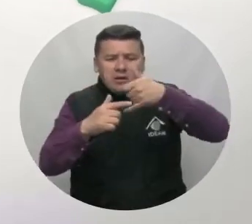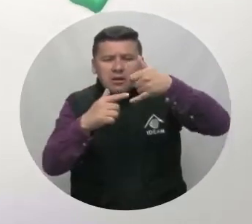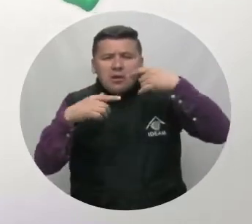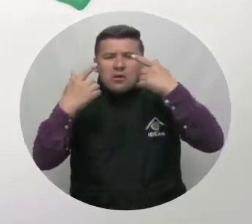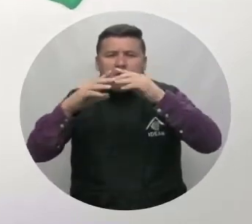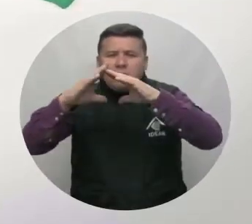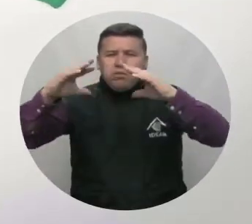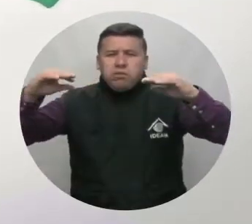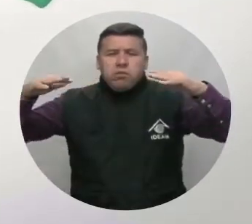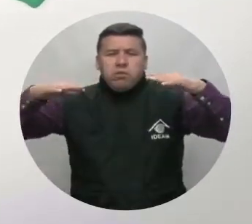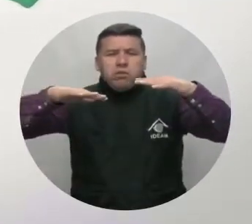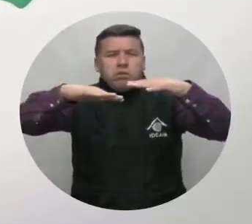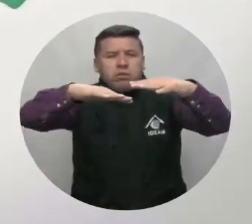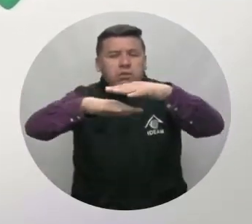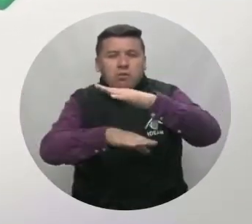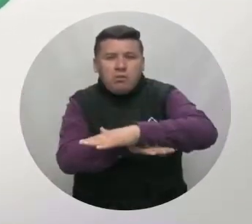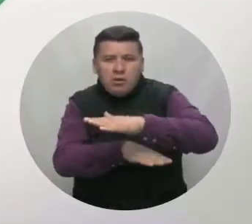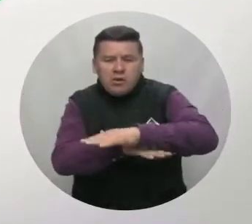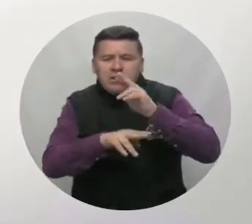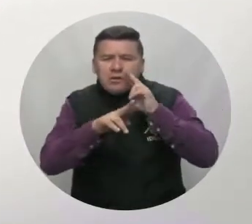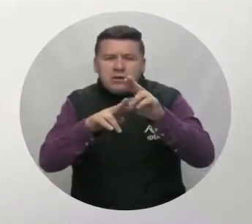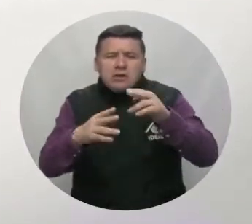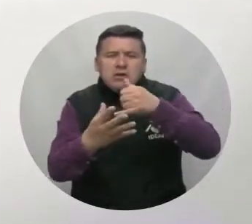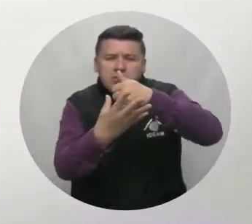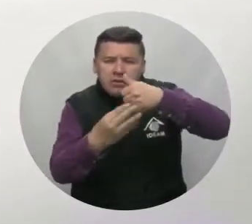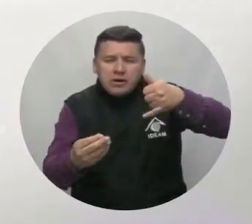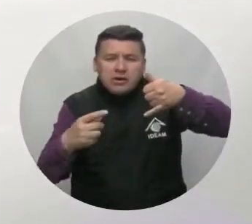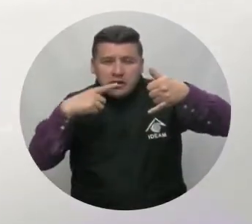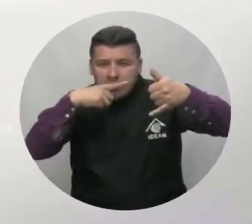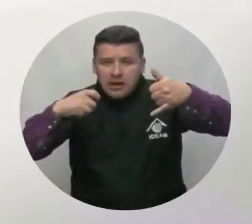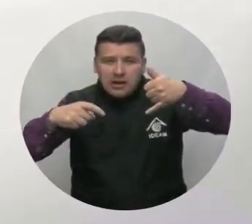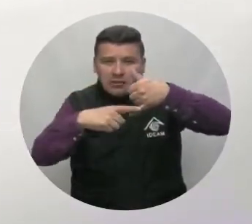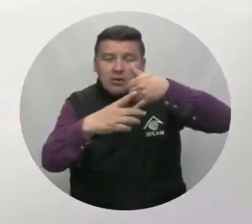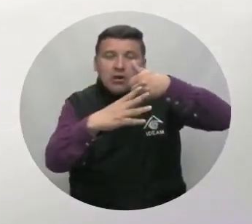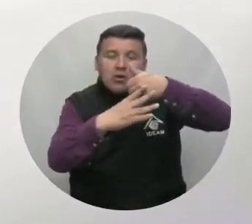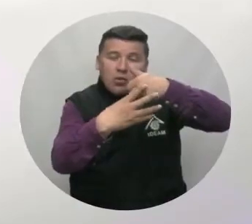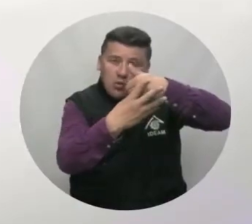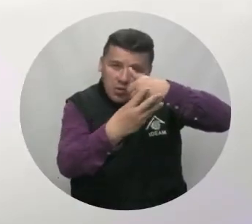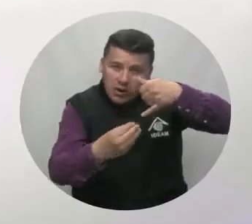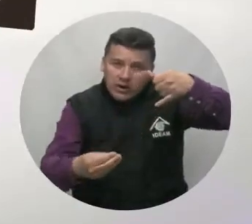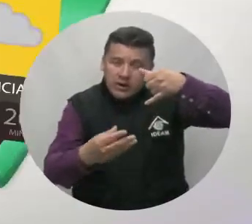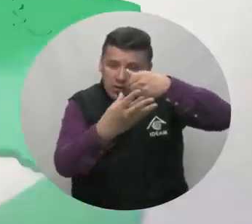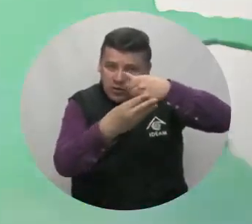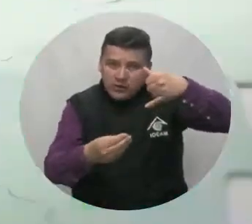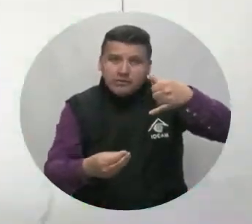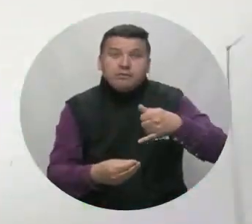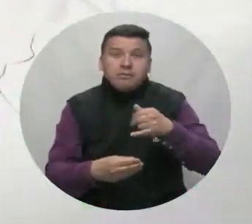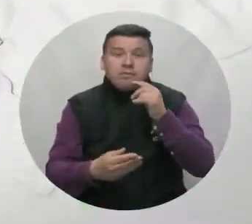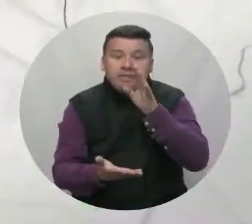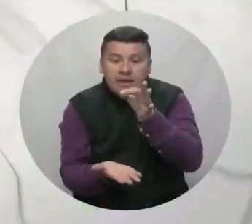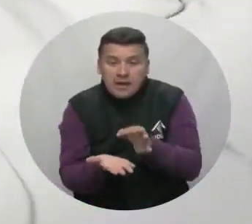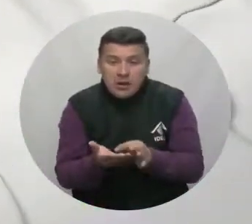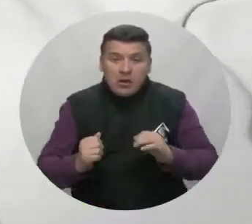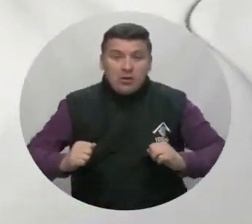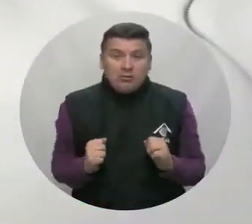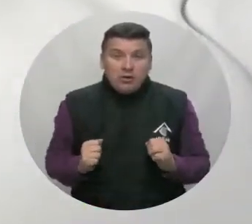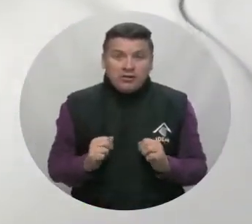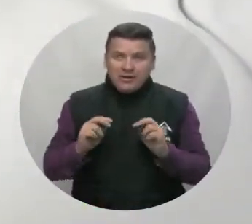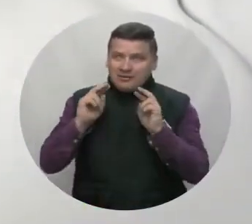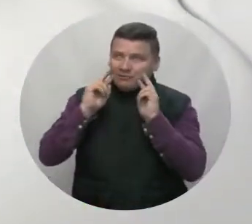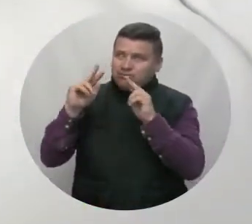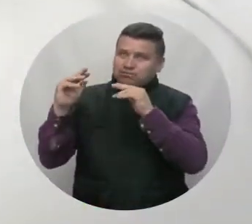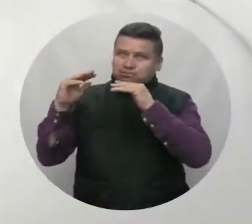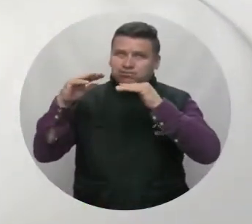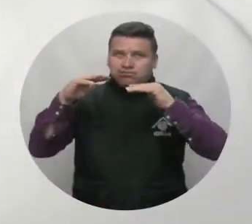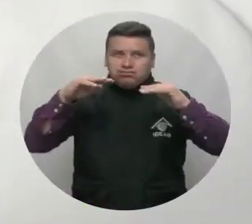de nubes en el atardecer, con lluvias en sectores del Baupés, Amazonas y en el Guaynía. Sobre la capital el cielo también estará parcial y mayormente